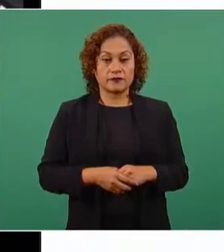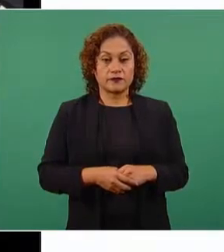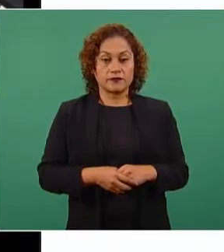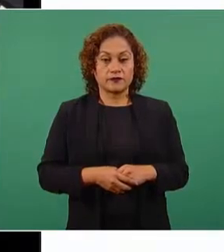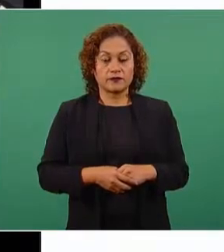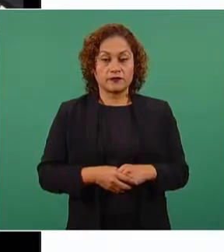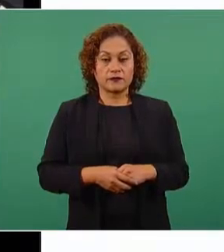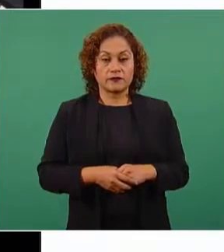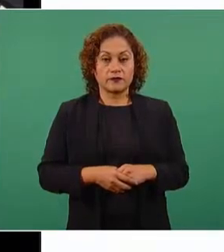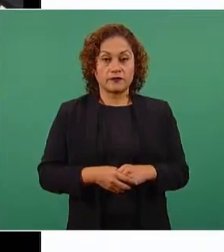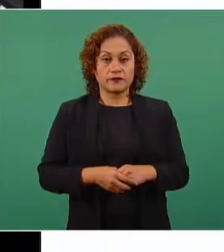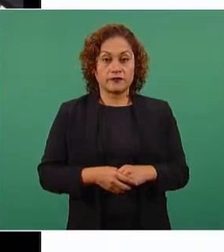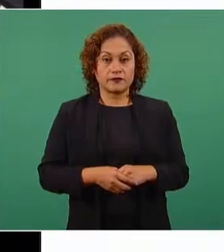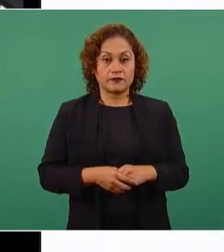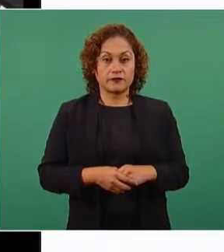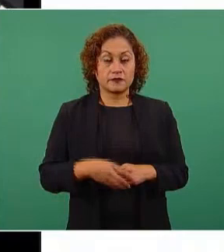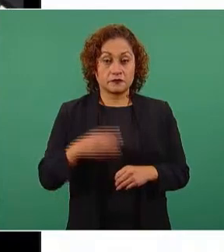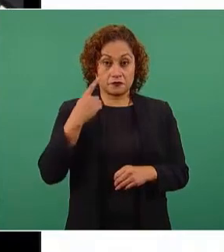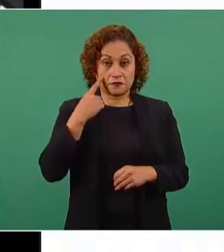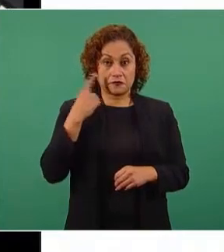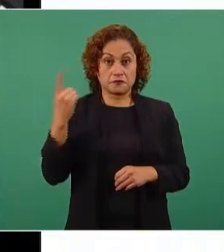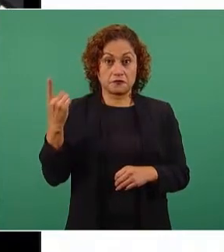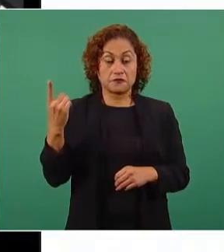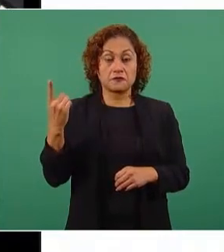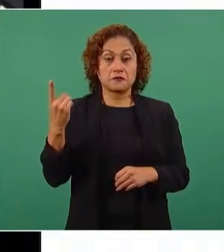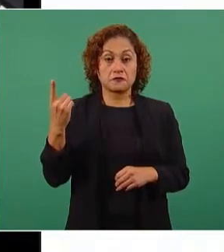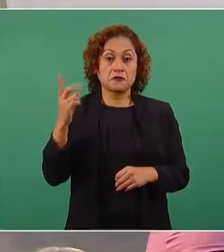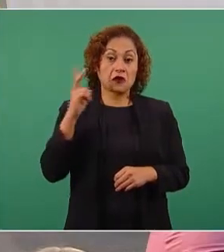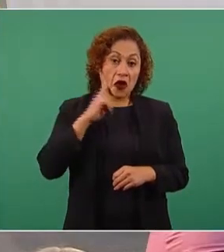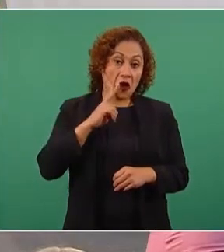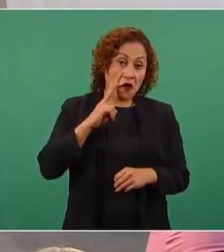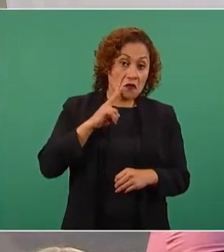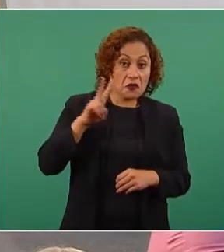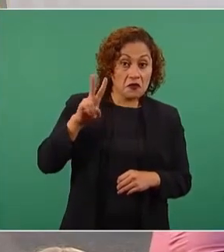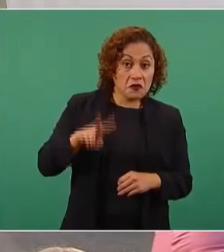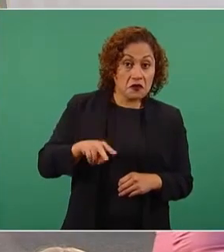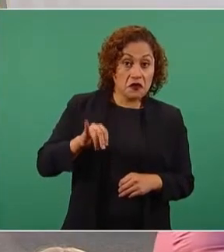A ver si es cierto. No voy a hacer un montaje.